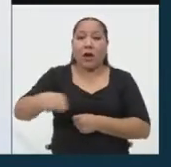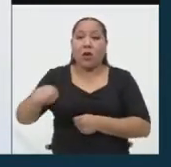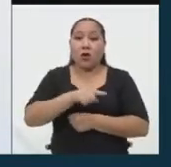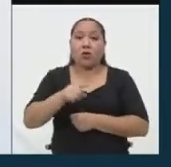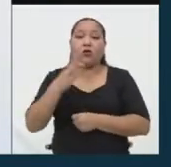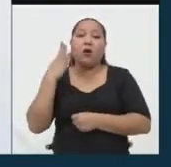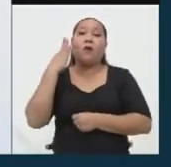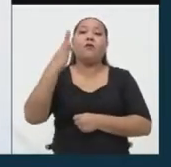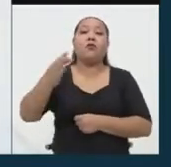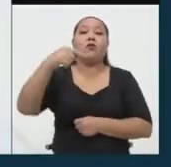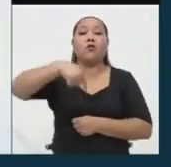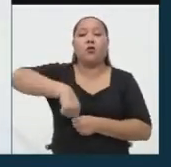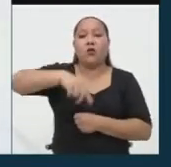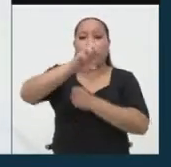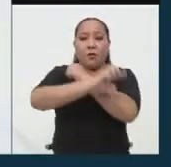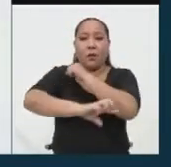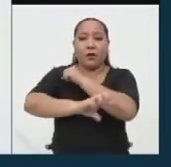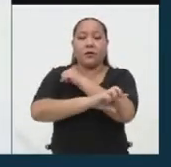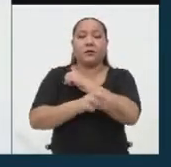futuro de nuestro país.